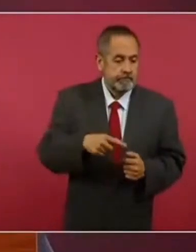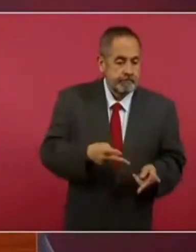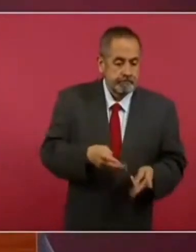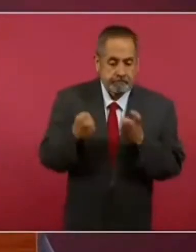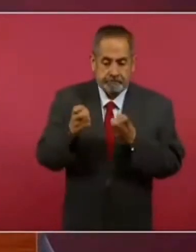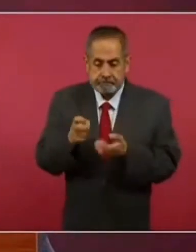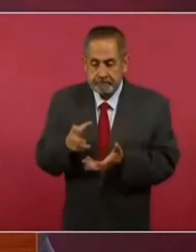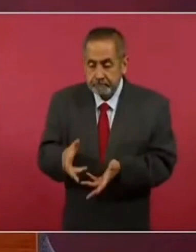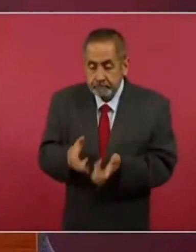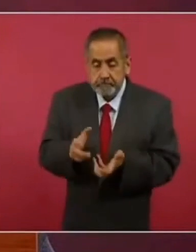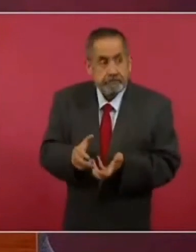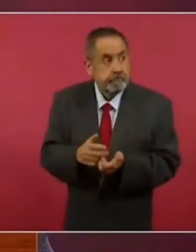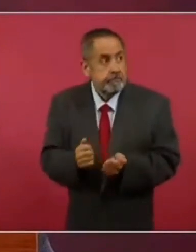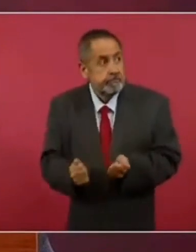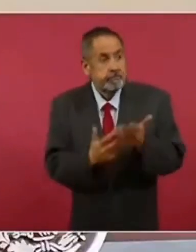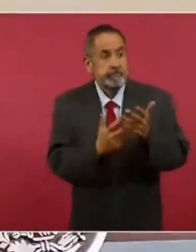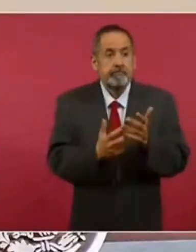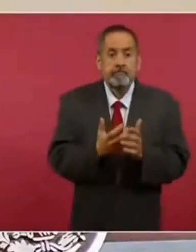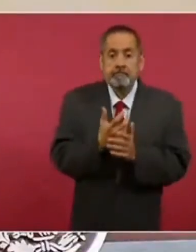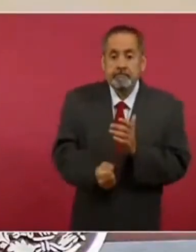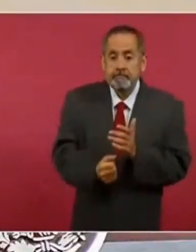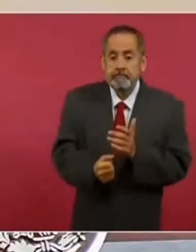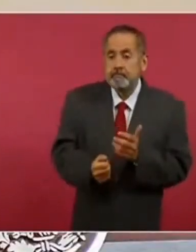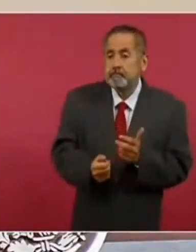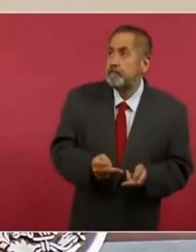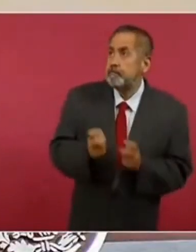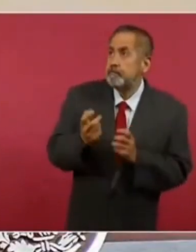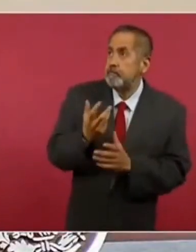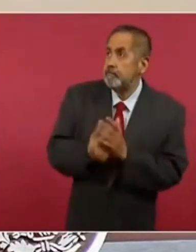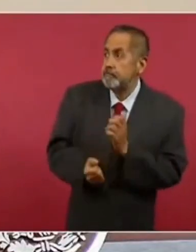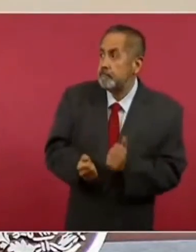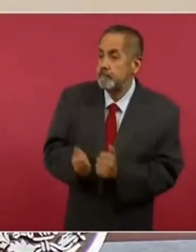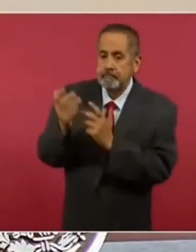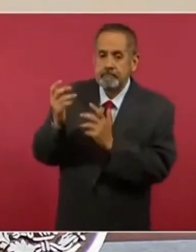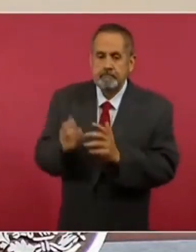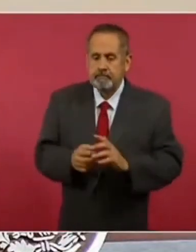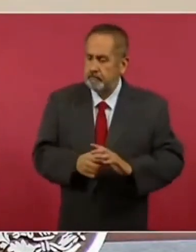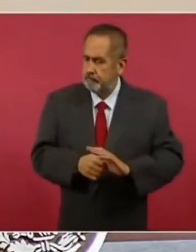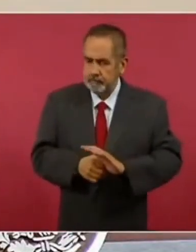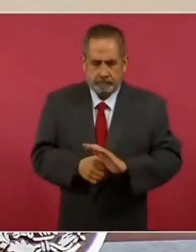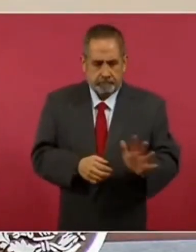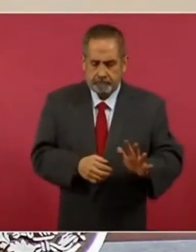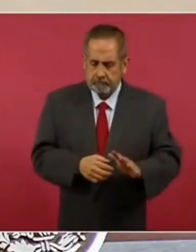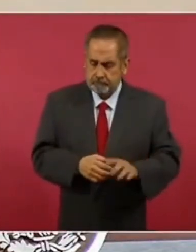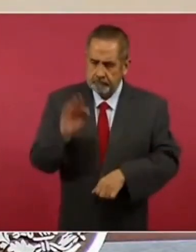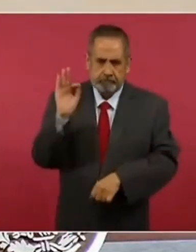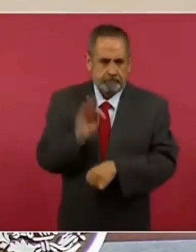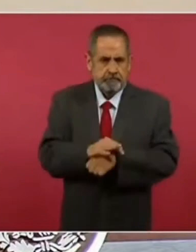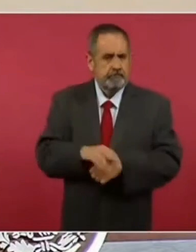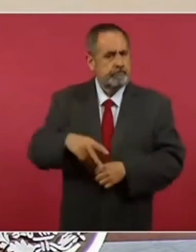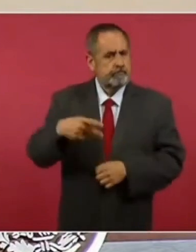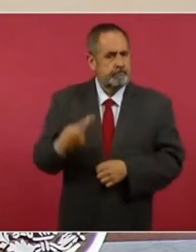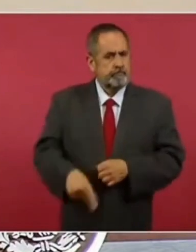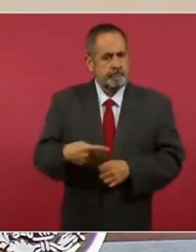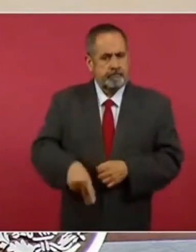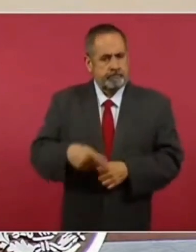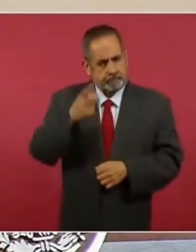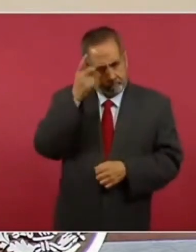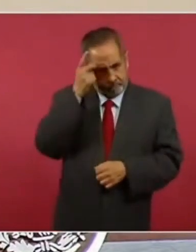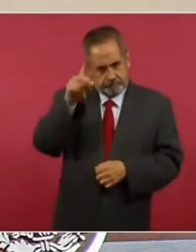evitar la salida ilegal de materiales arqueológicos y